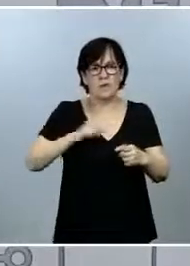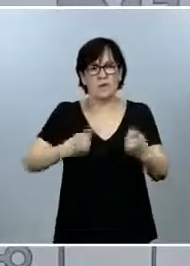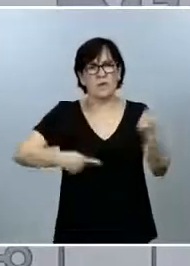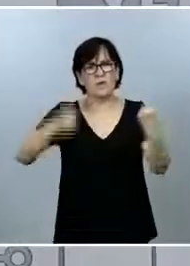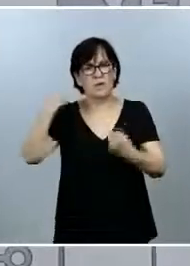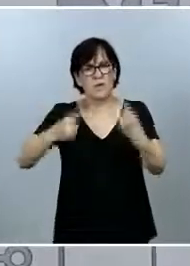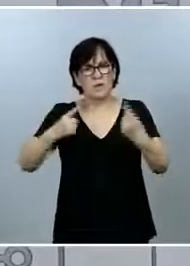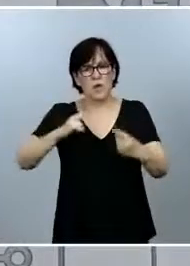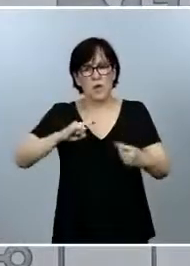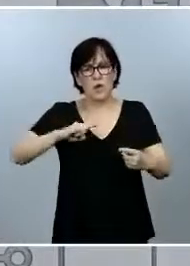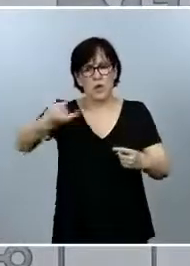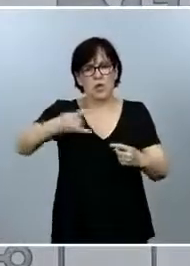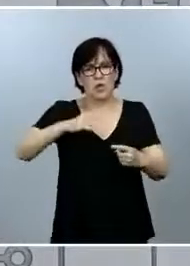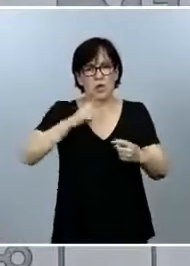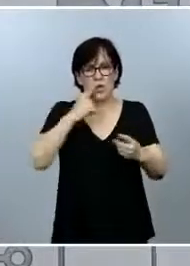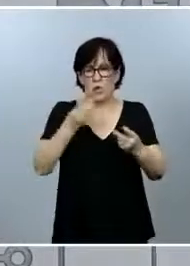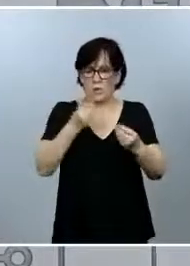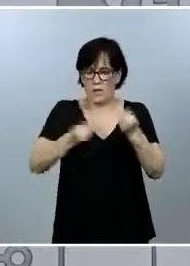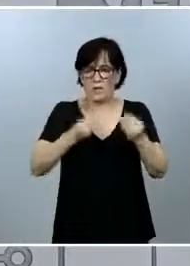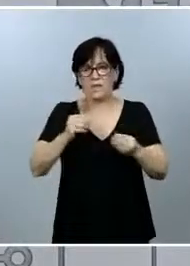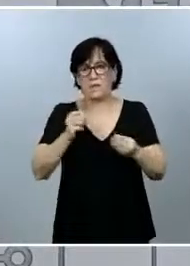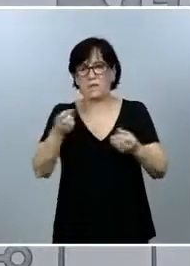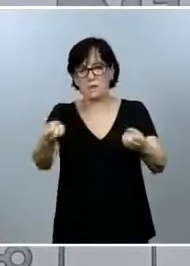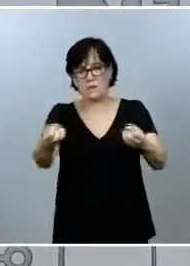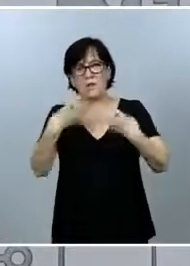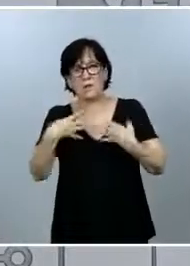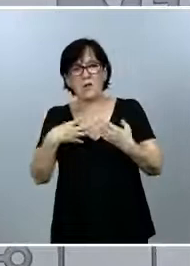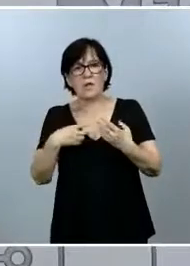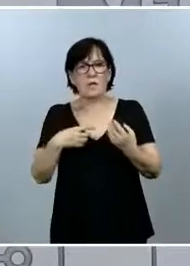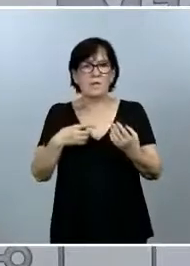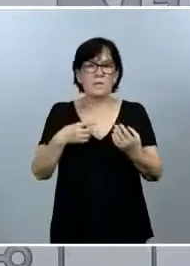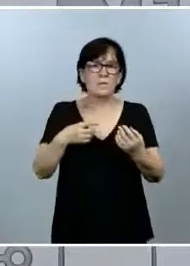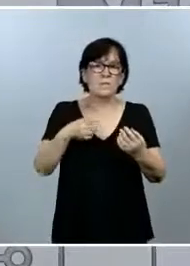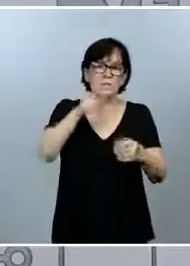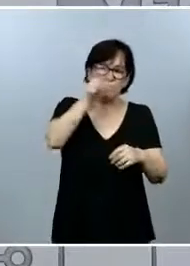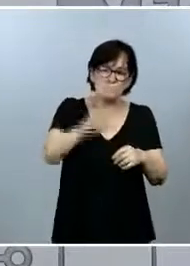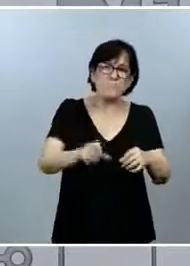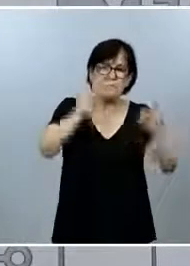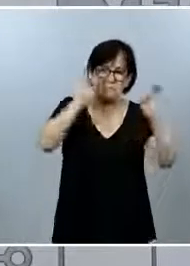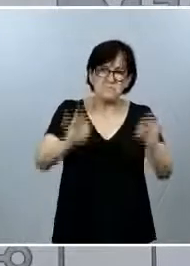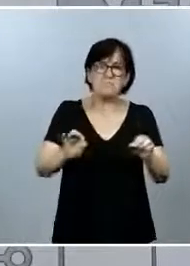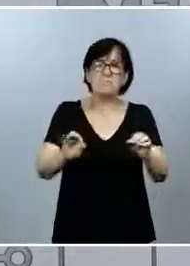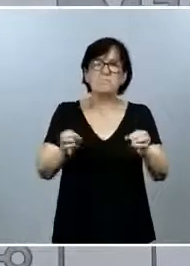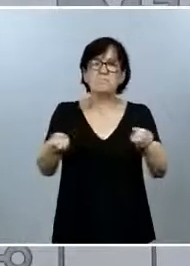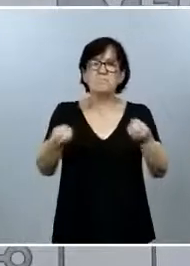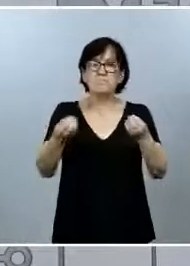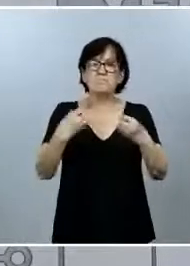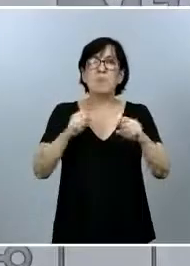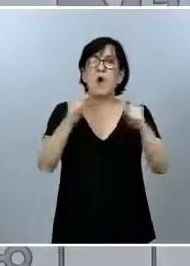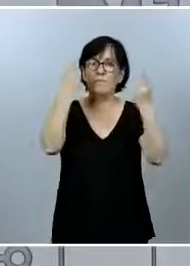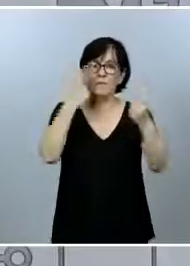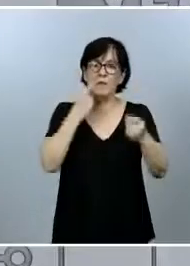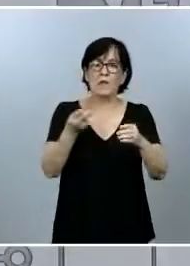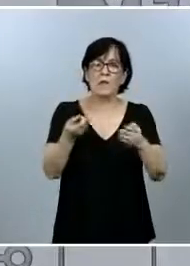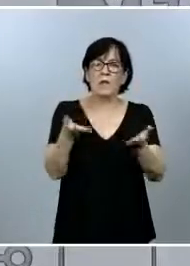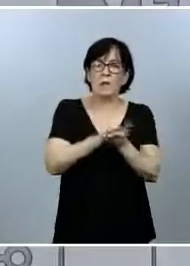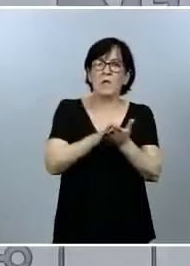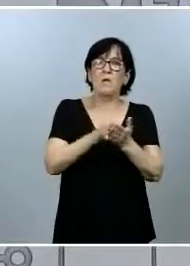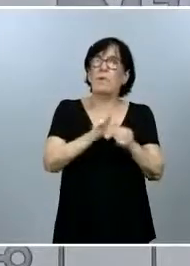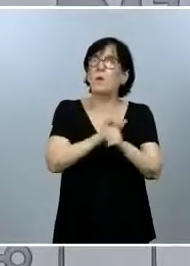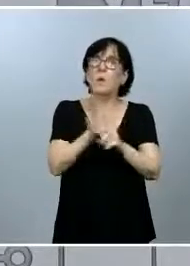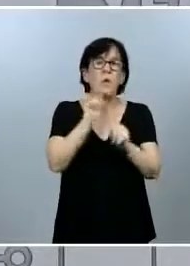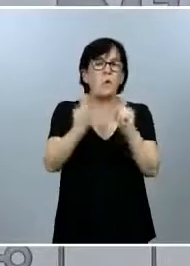incluso duplicados. En otras sabemos que se han notificado como casos confirmados de fallecimiento por coronavirus, algunos casos que no estaban